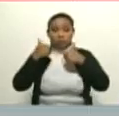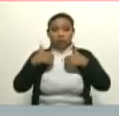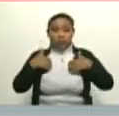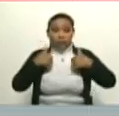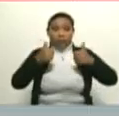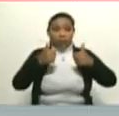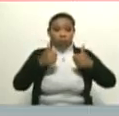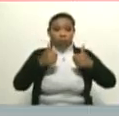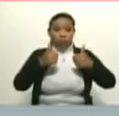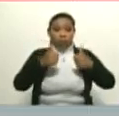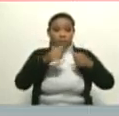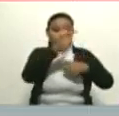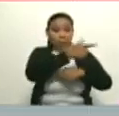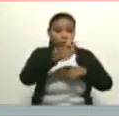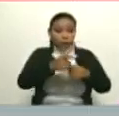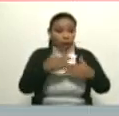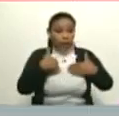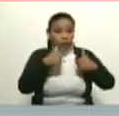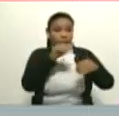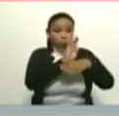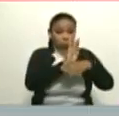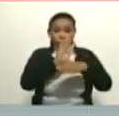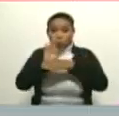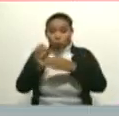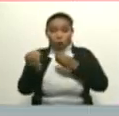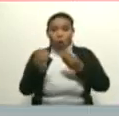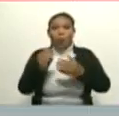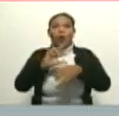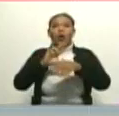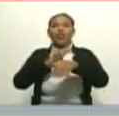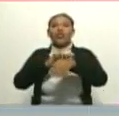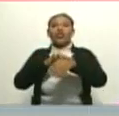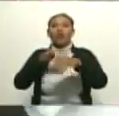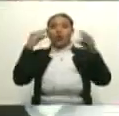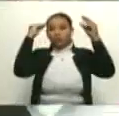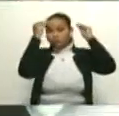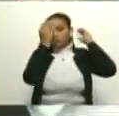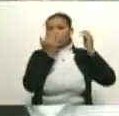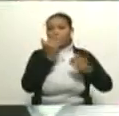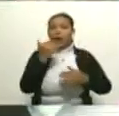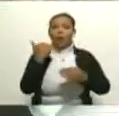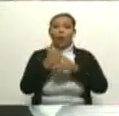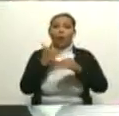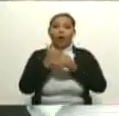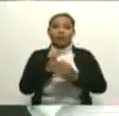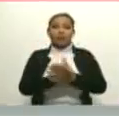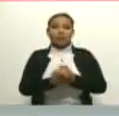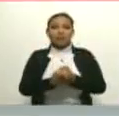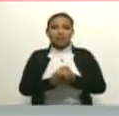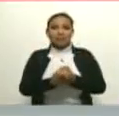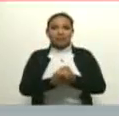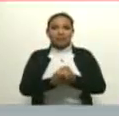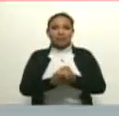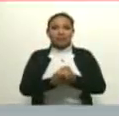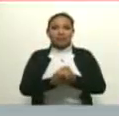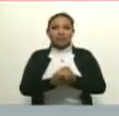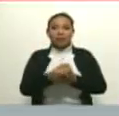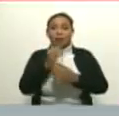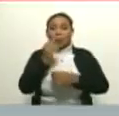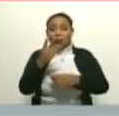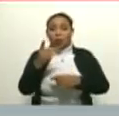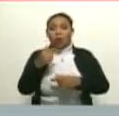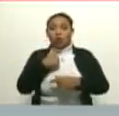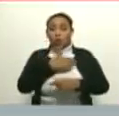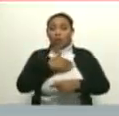vidas, bueno, como el doctor José Gregorio Hernández, ¿ah? Así es. Bueno, te deseo que